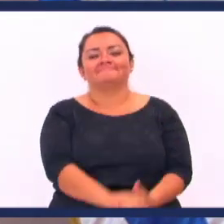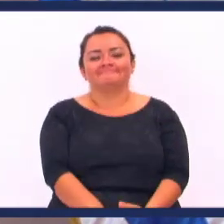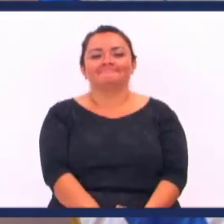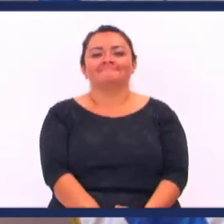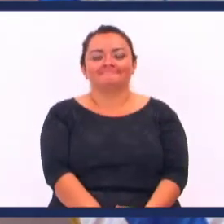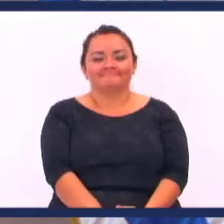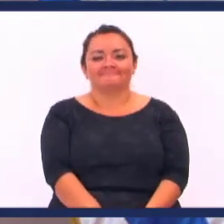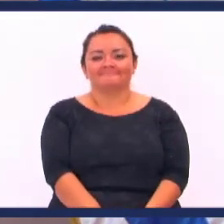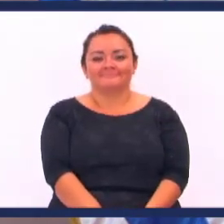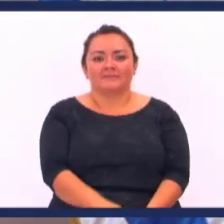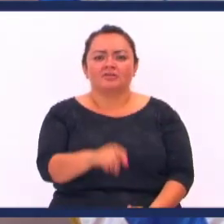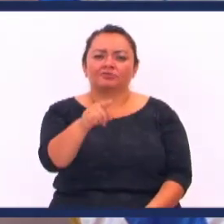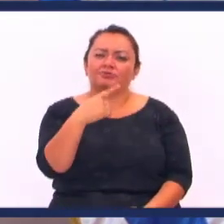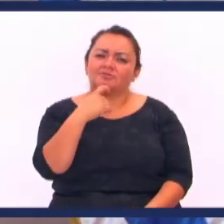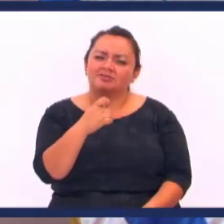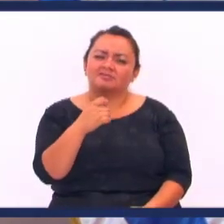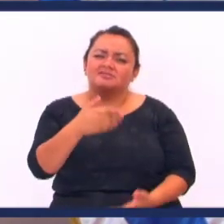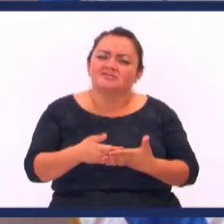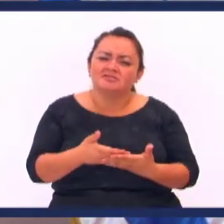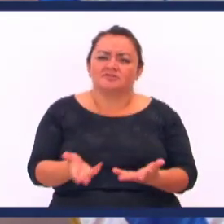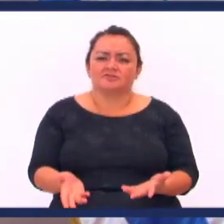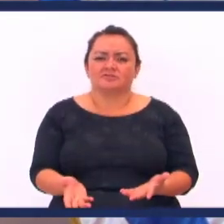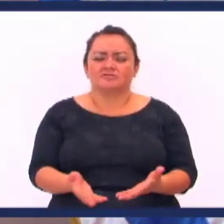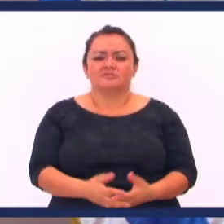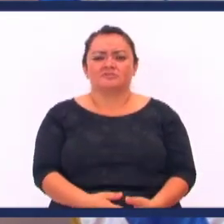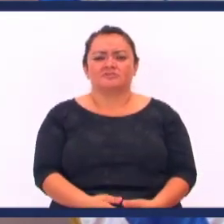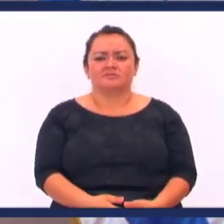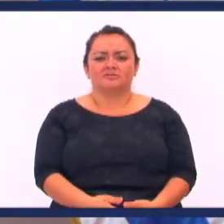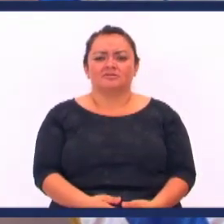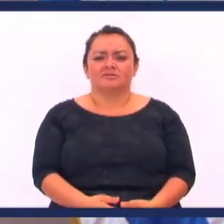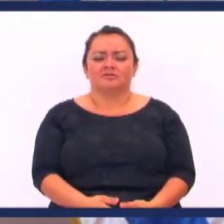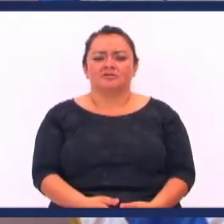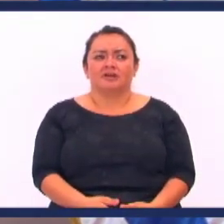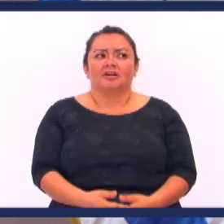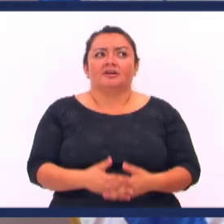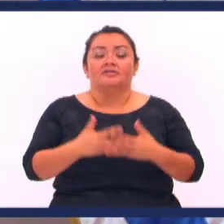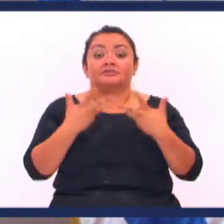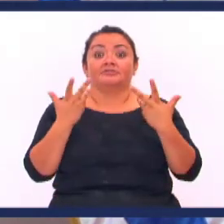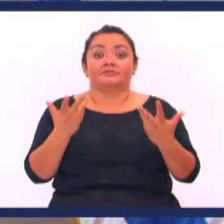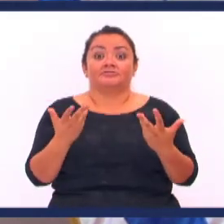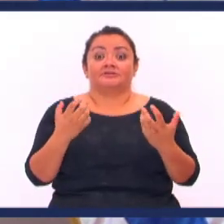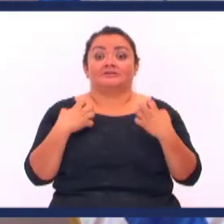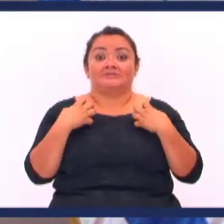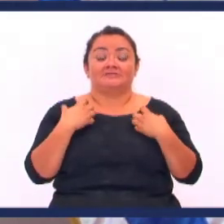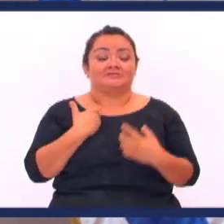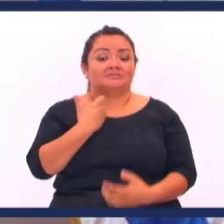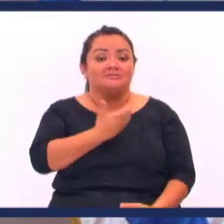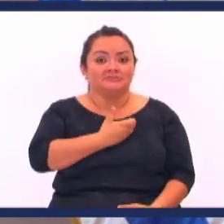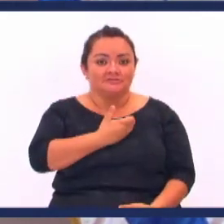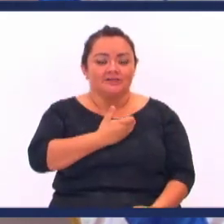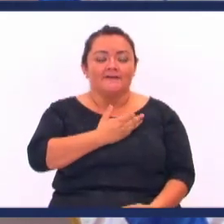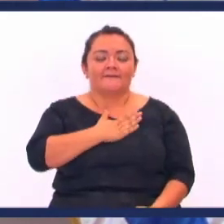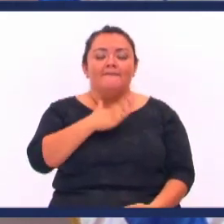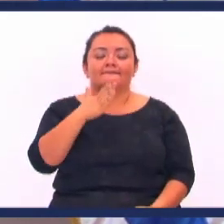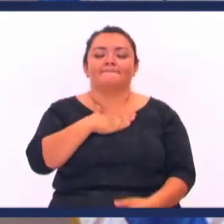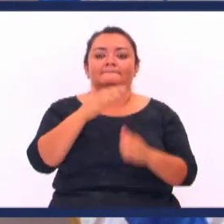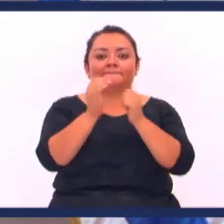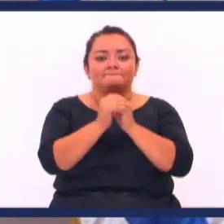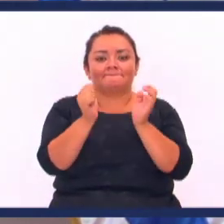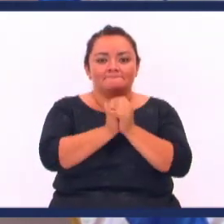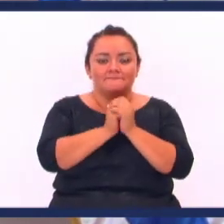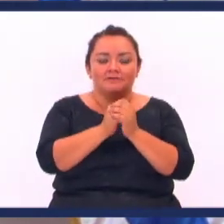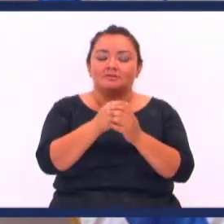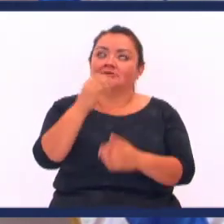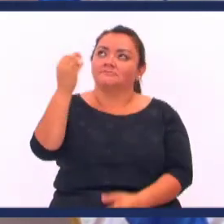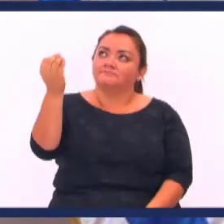Tigrito Ok ¿Y tú de quién eres hijo? Entonces Las pruebas En la vida Me activan Lo